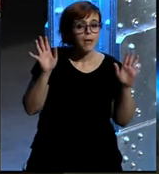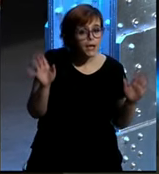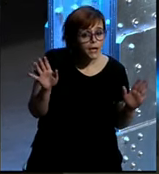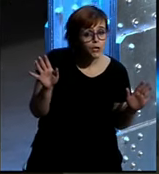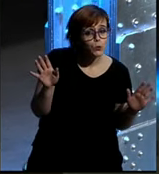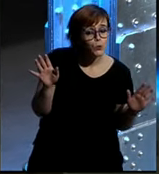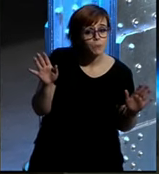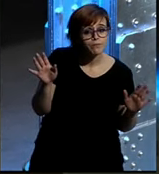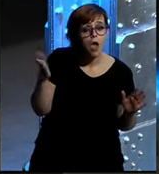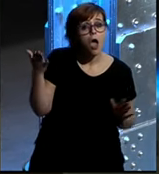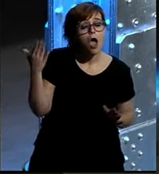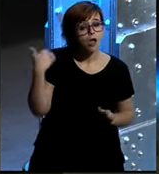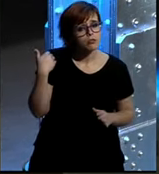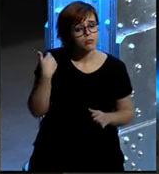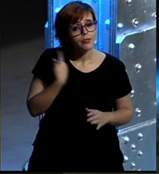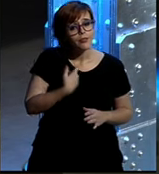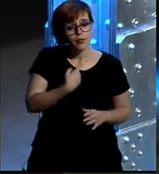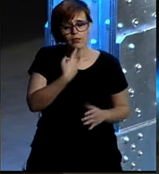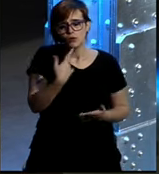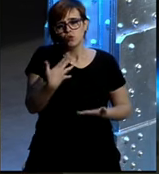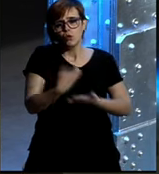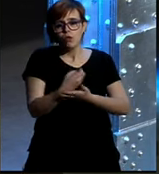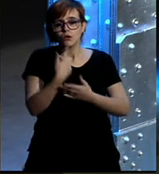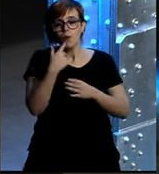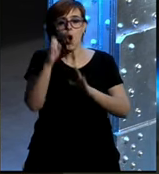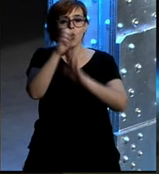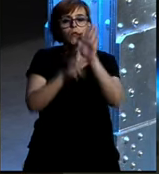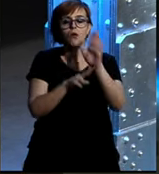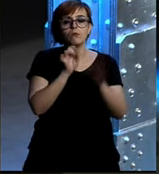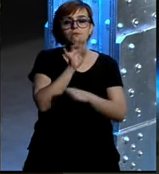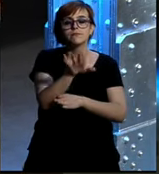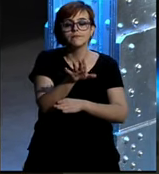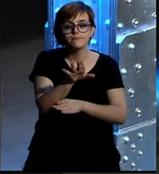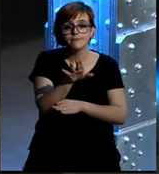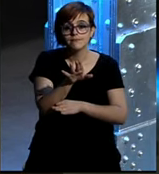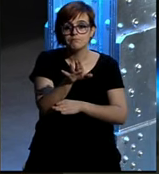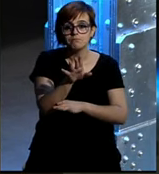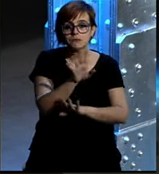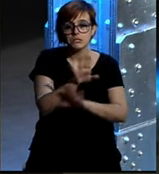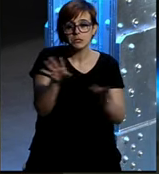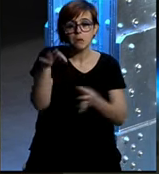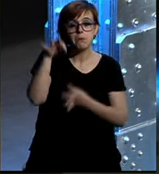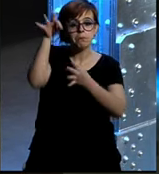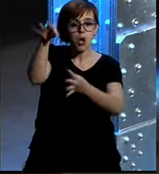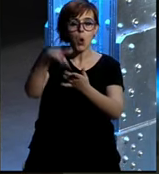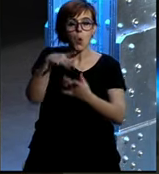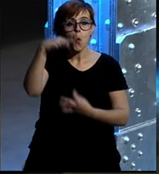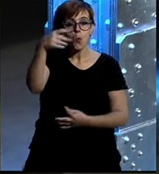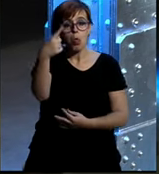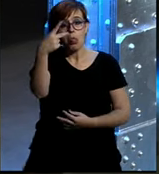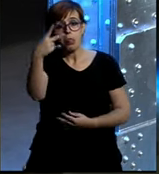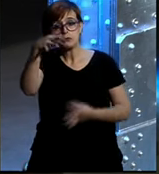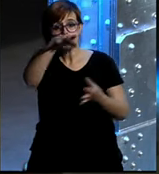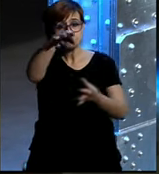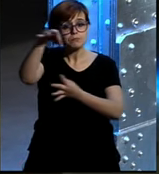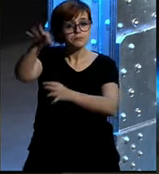antes simplemente consistía todo en mandar un currículum la hoja del currículum o las dos hojas o lo que fuera